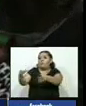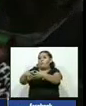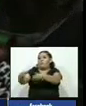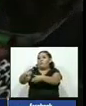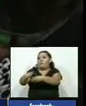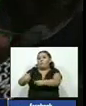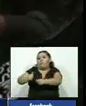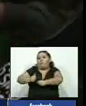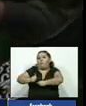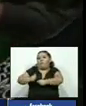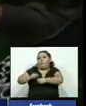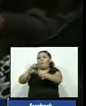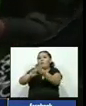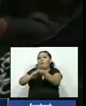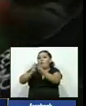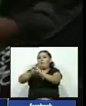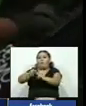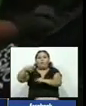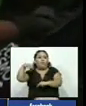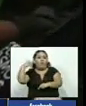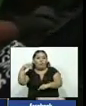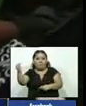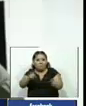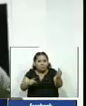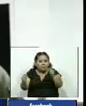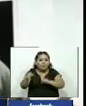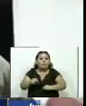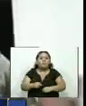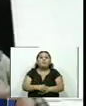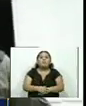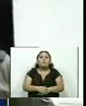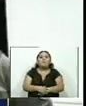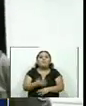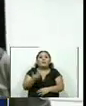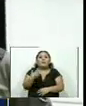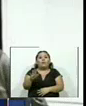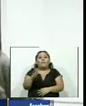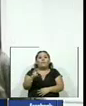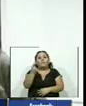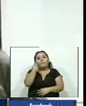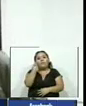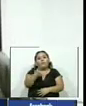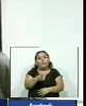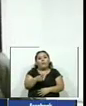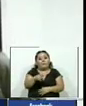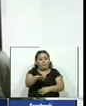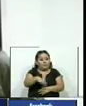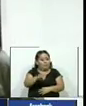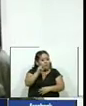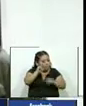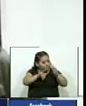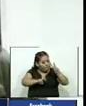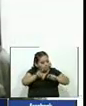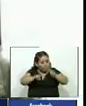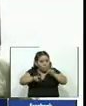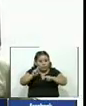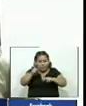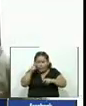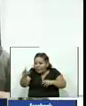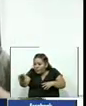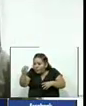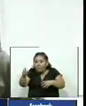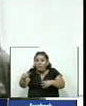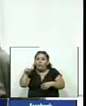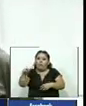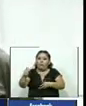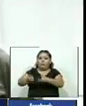revolucionarias de Colombia que estarían operando en el país hemos incursionado al centro de la localidad de Apacaní para recuperar los vehículos que